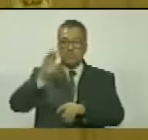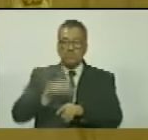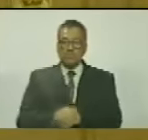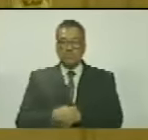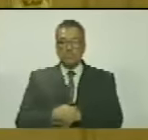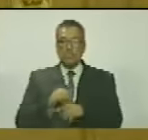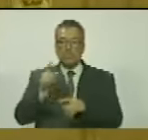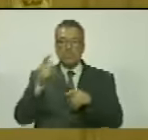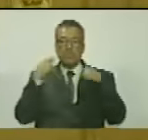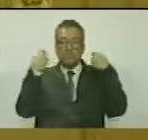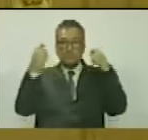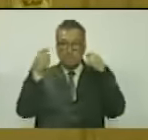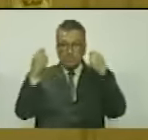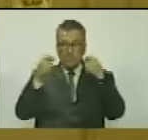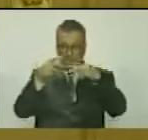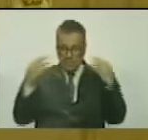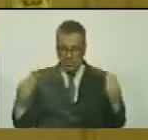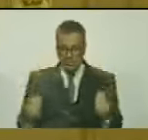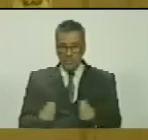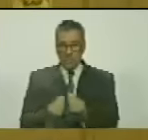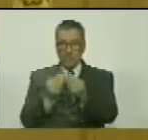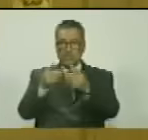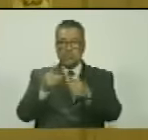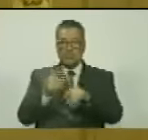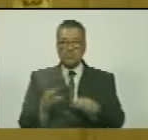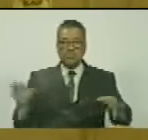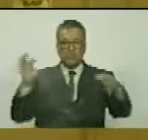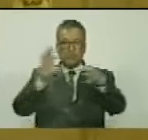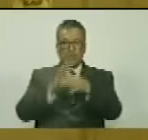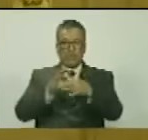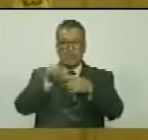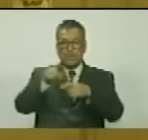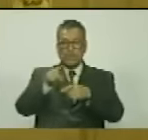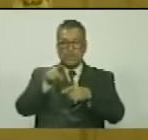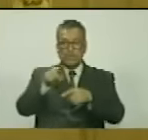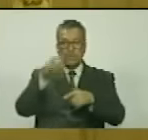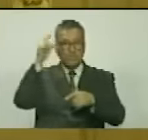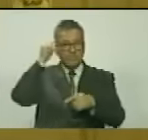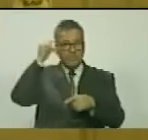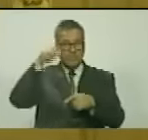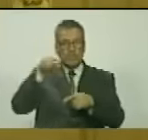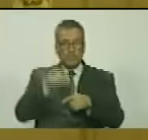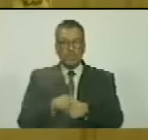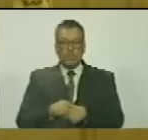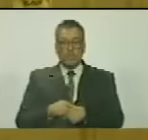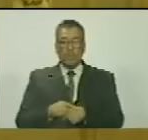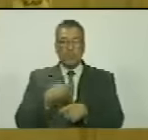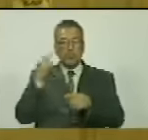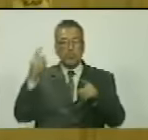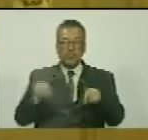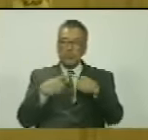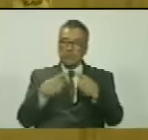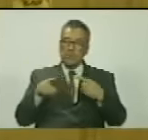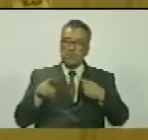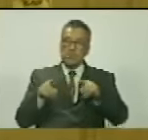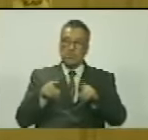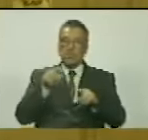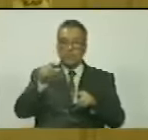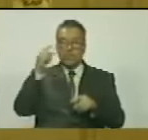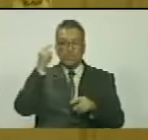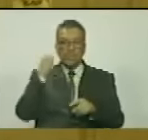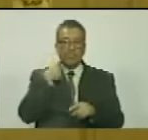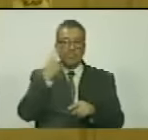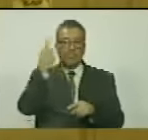celebramos, acompañamos y nos unimos en este día para conmemorar tal